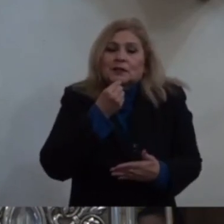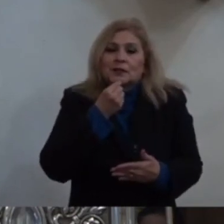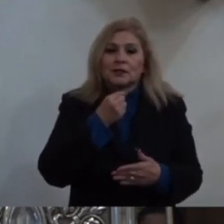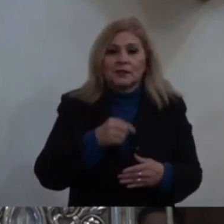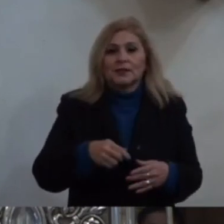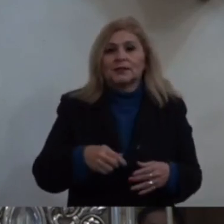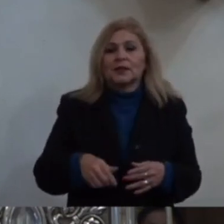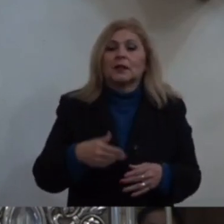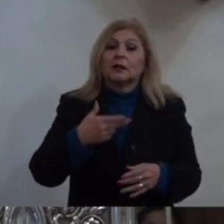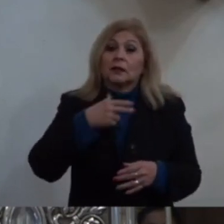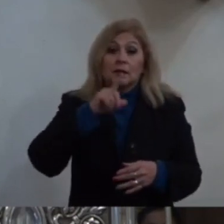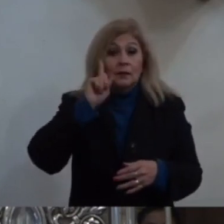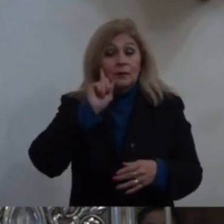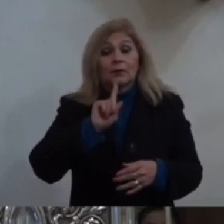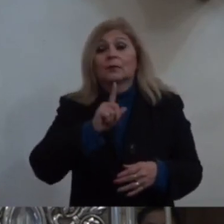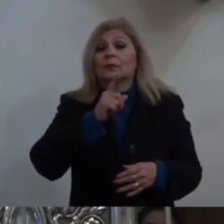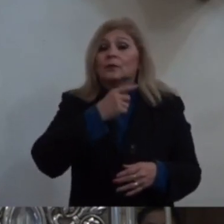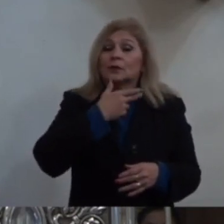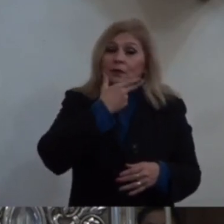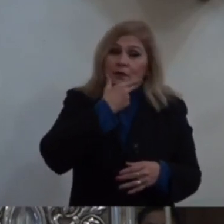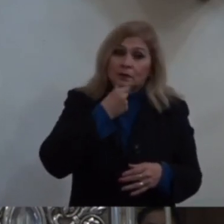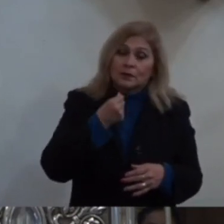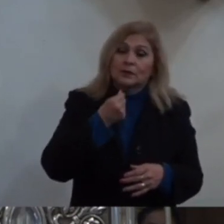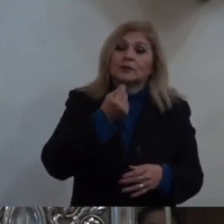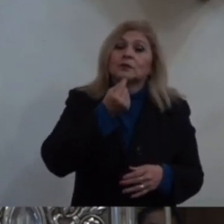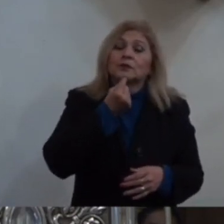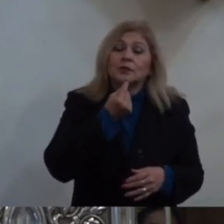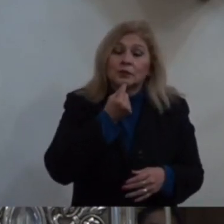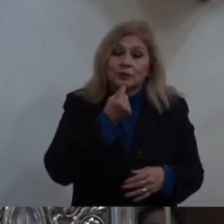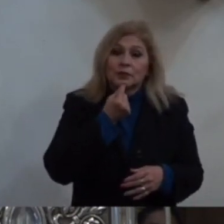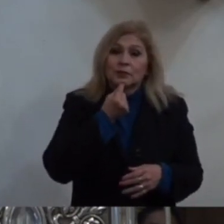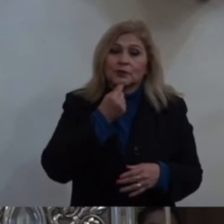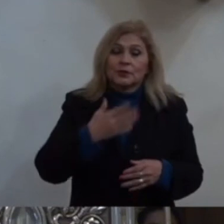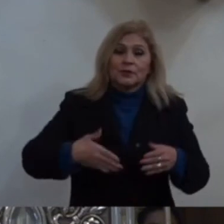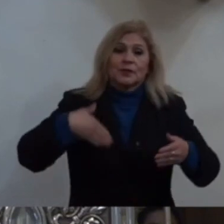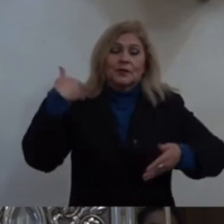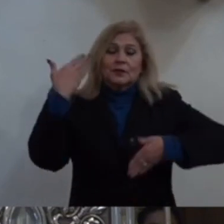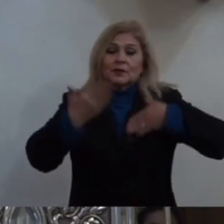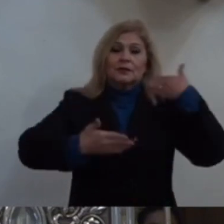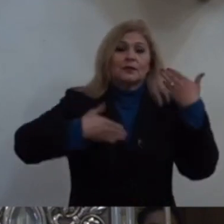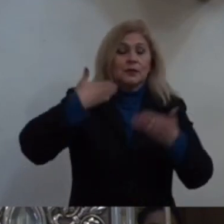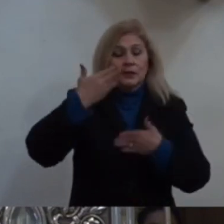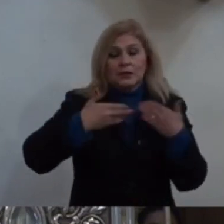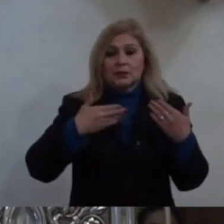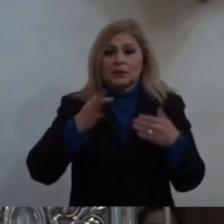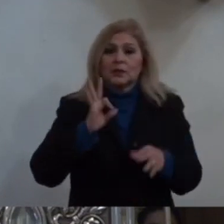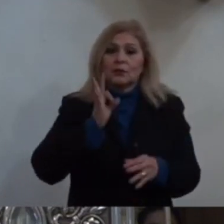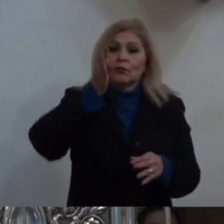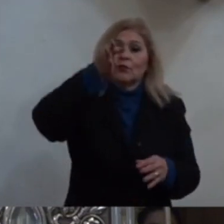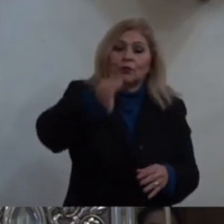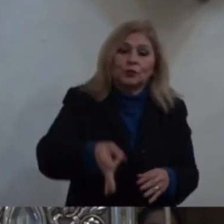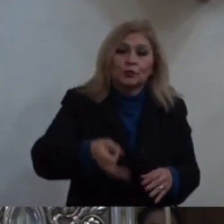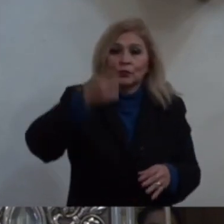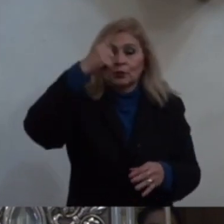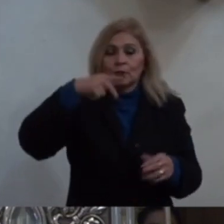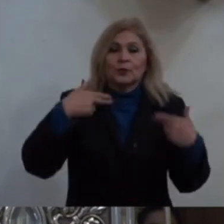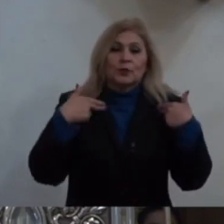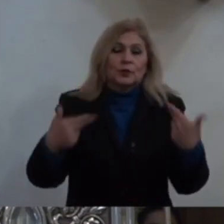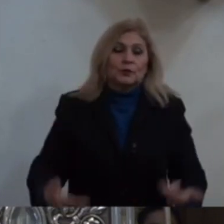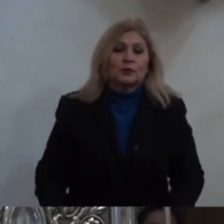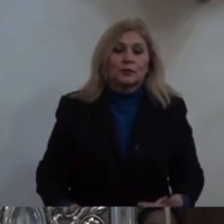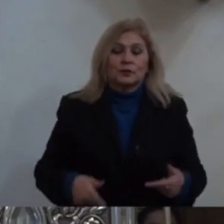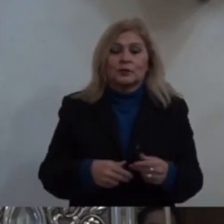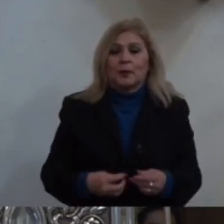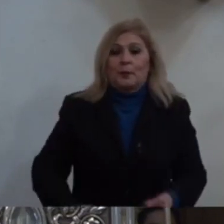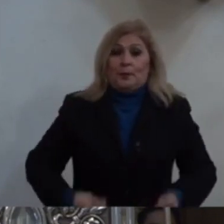niños Hay Alegría Hay Futuro Para la Humanidad Donde Hay Niñas